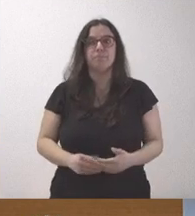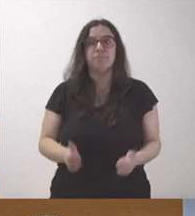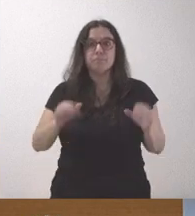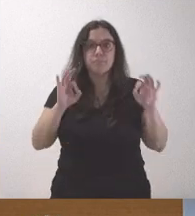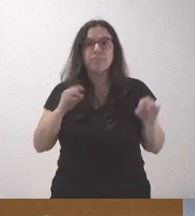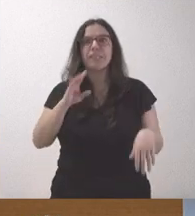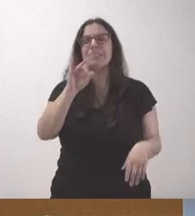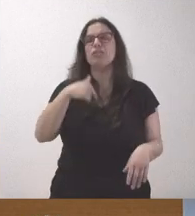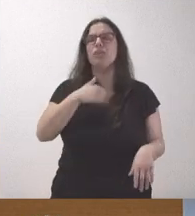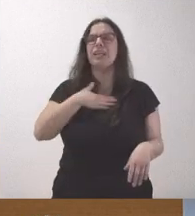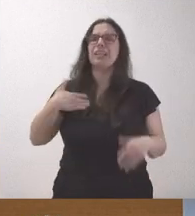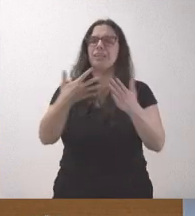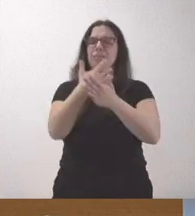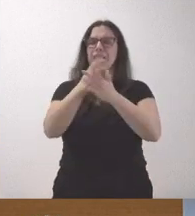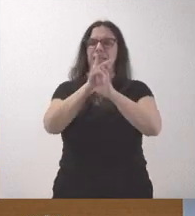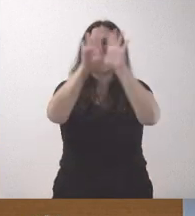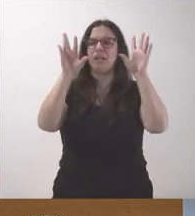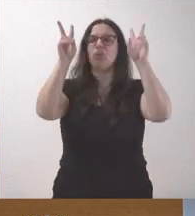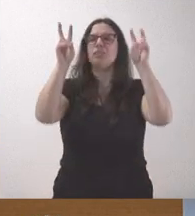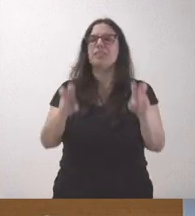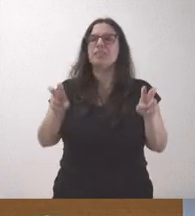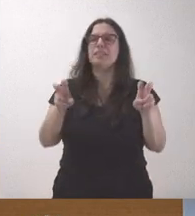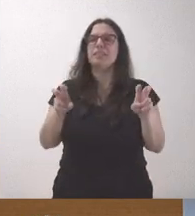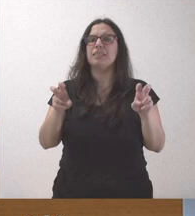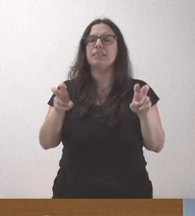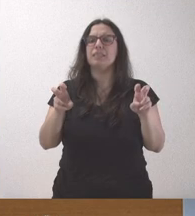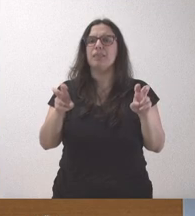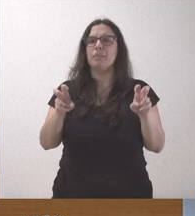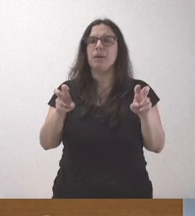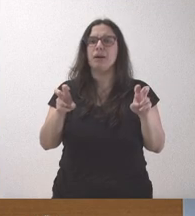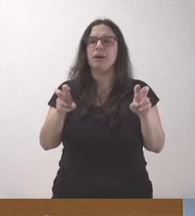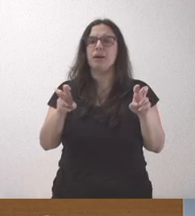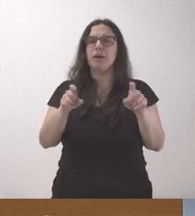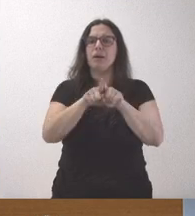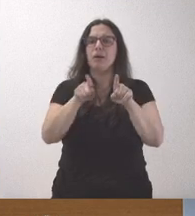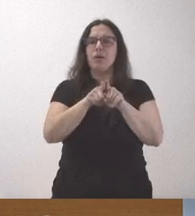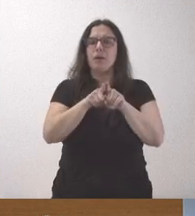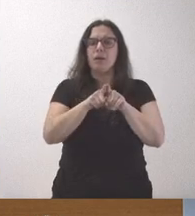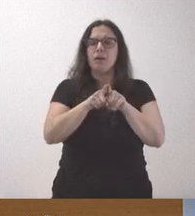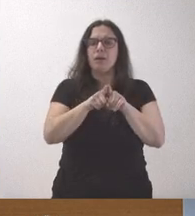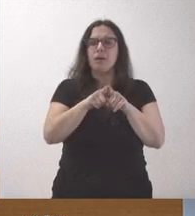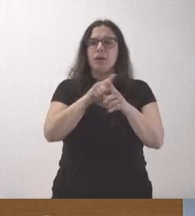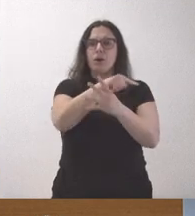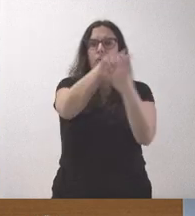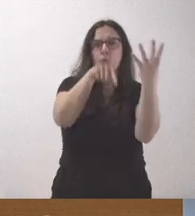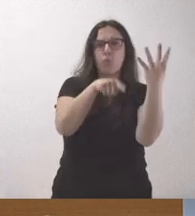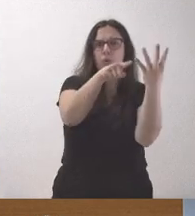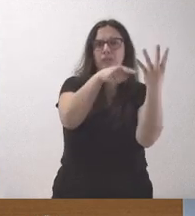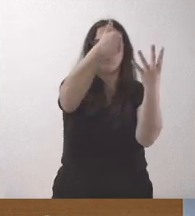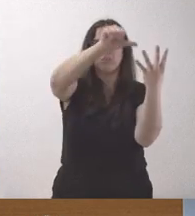yo quería una aclaración respecto al tema de la pirámide. Entiendo que quien ha desestimado esas cuatro alegaciones es la Consejería de Cultura.